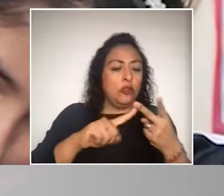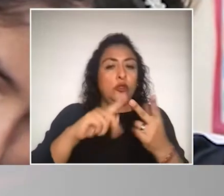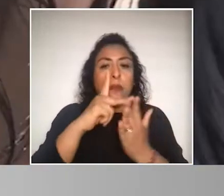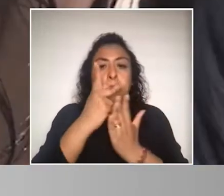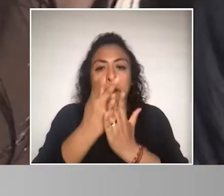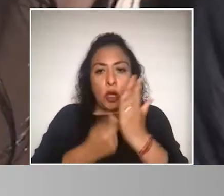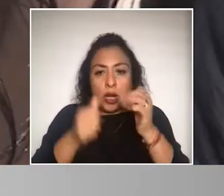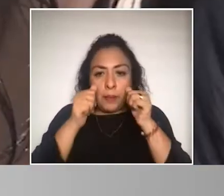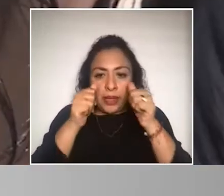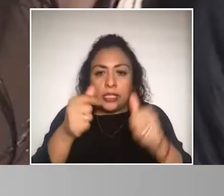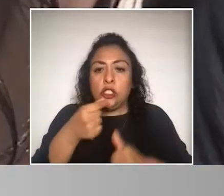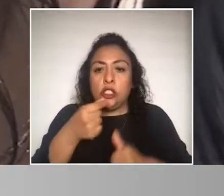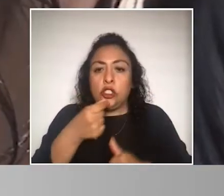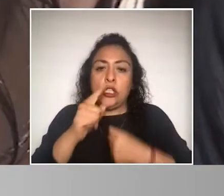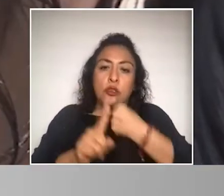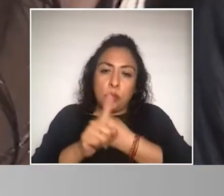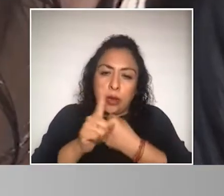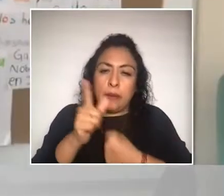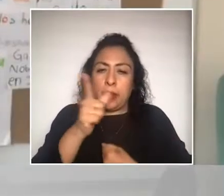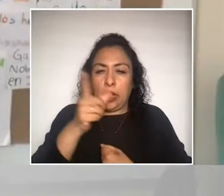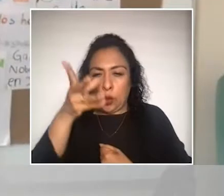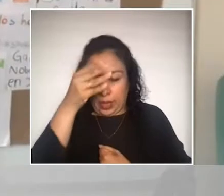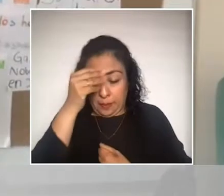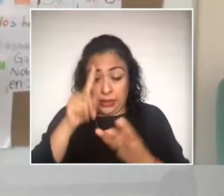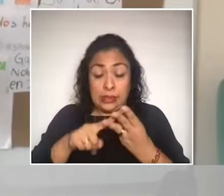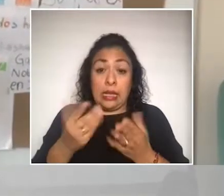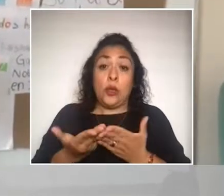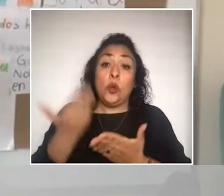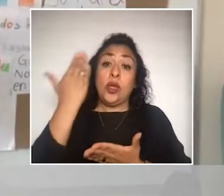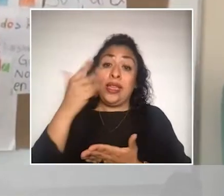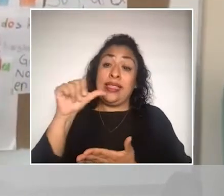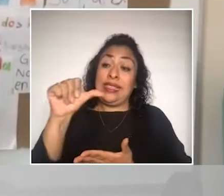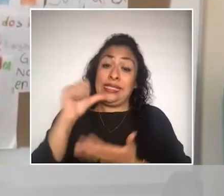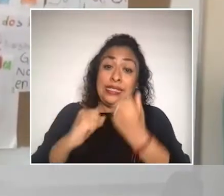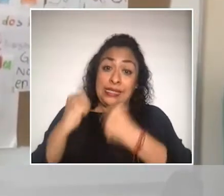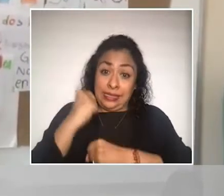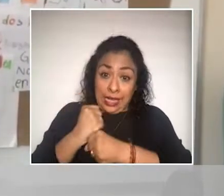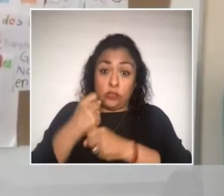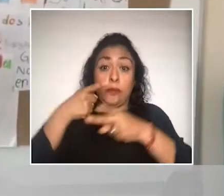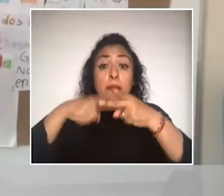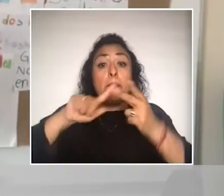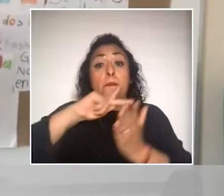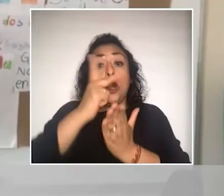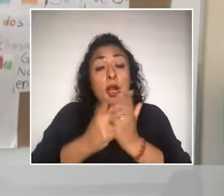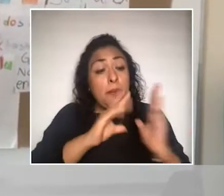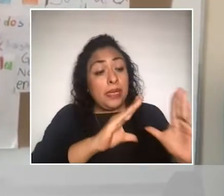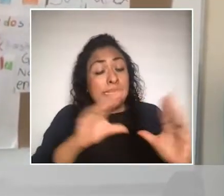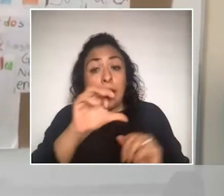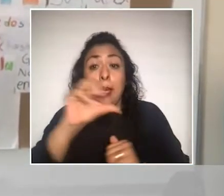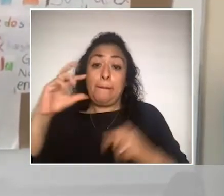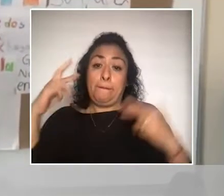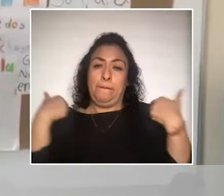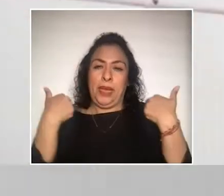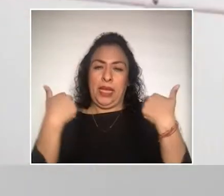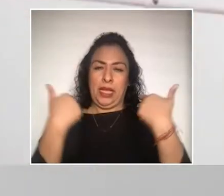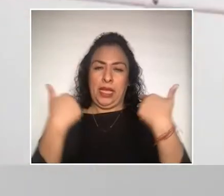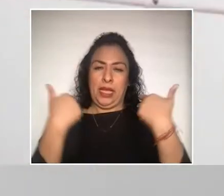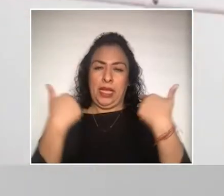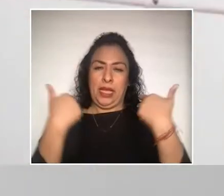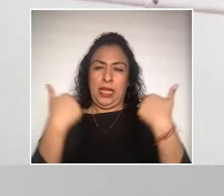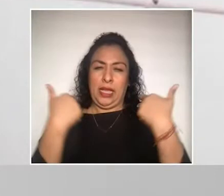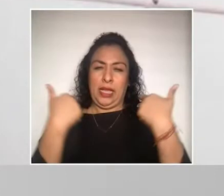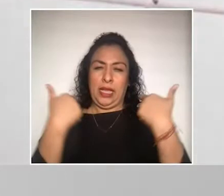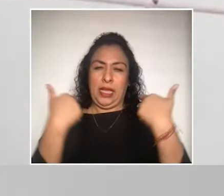para atención a niños con problemas de lenguaje y aprendizaje. Y desde hace 16 años empezamos un programa de capacitación de maestros, de niños sordos a nivel